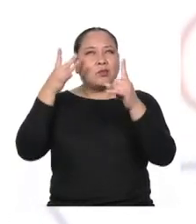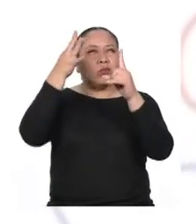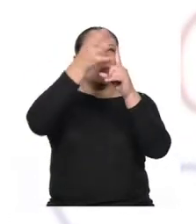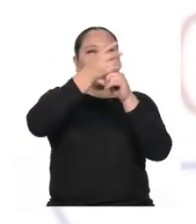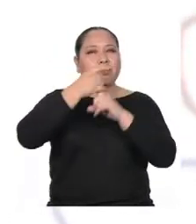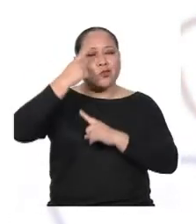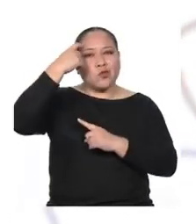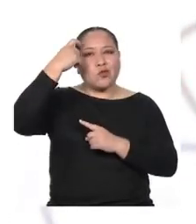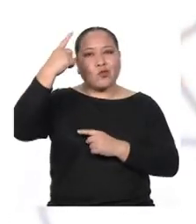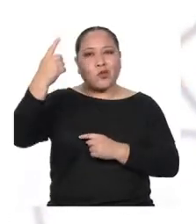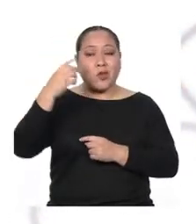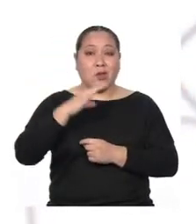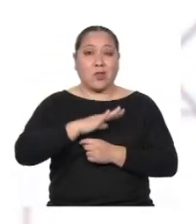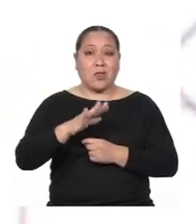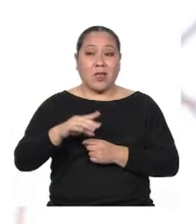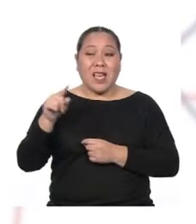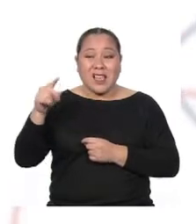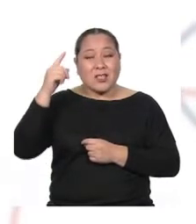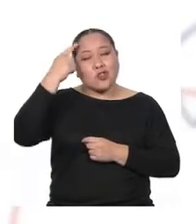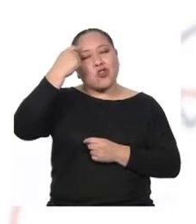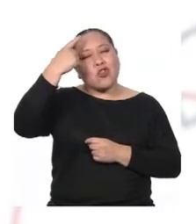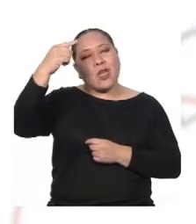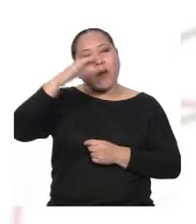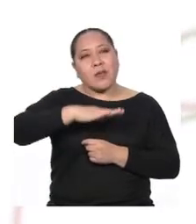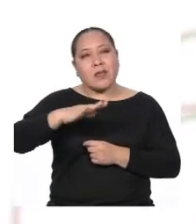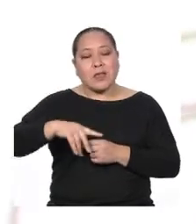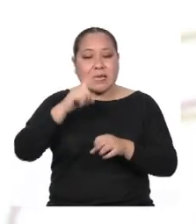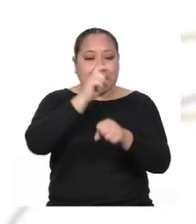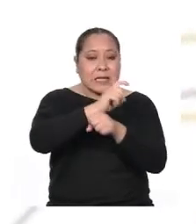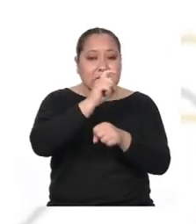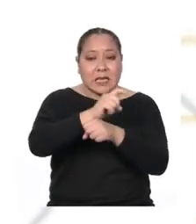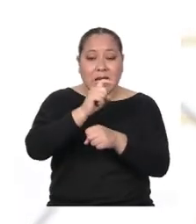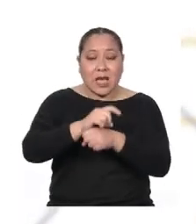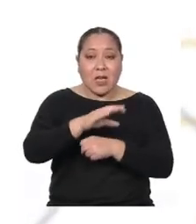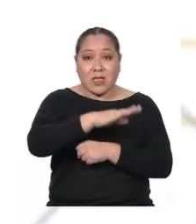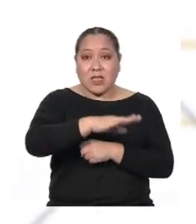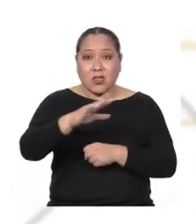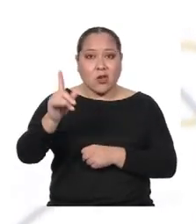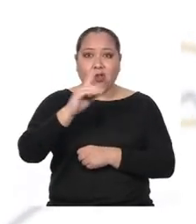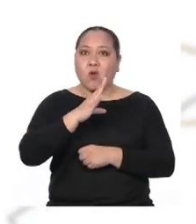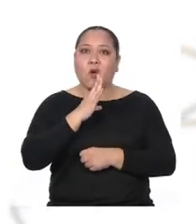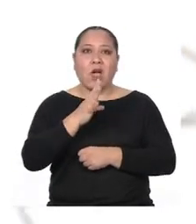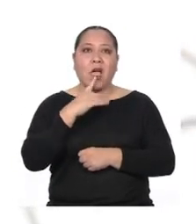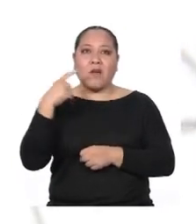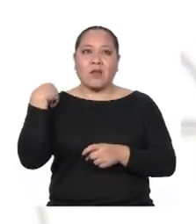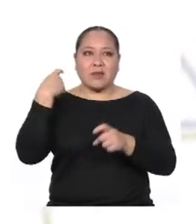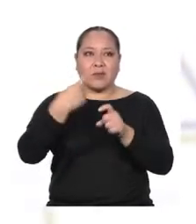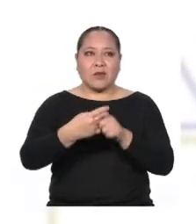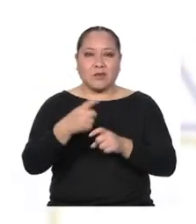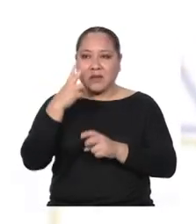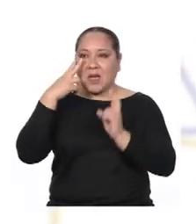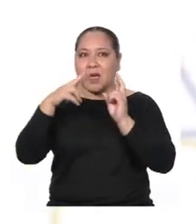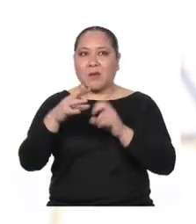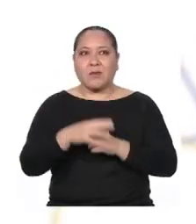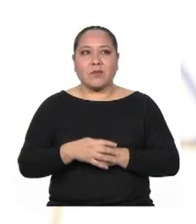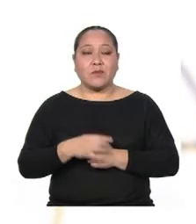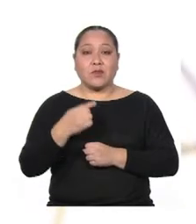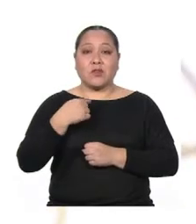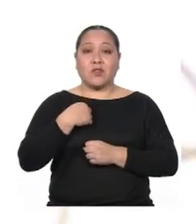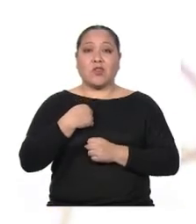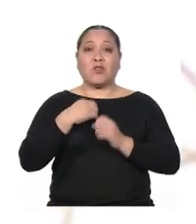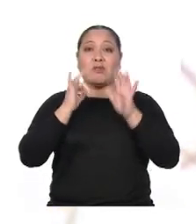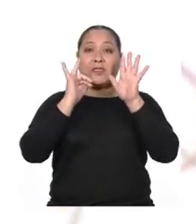infancia Enseñar a niños y niñas que no hablan castellano Veamos lo que dice Yo tenía